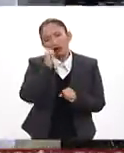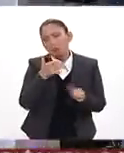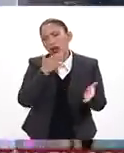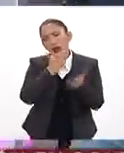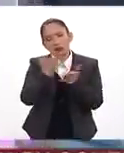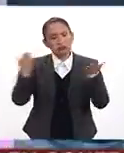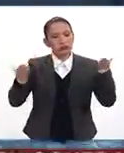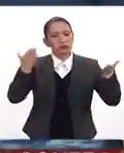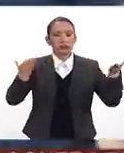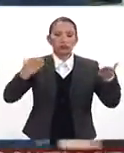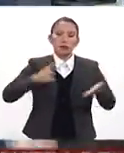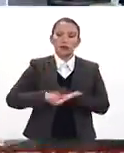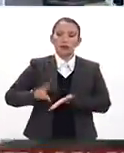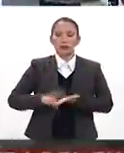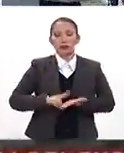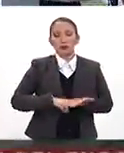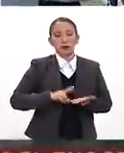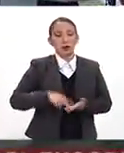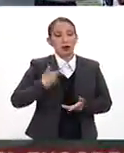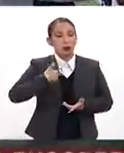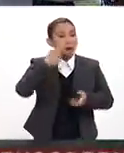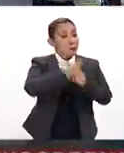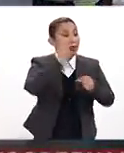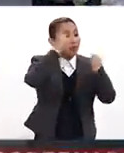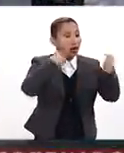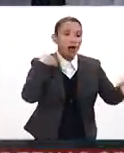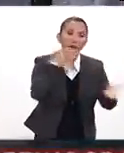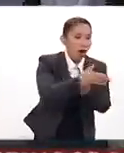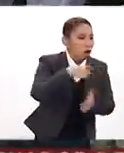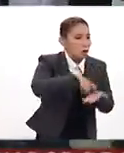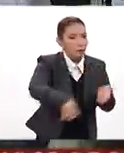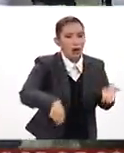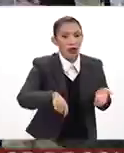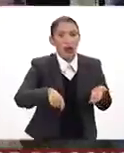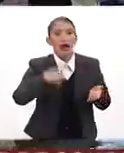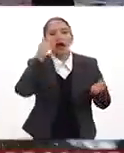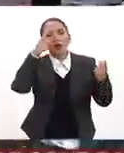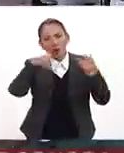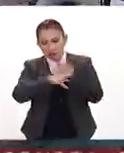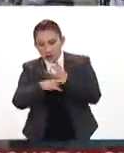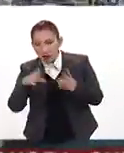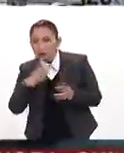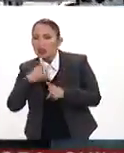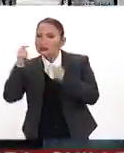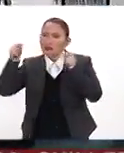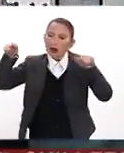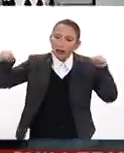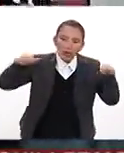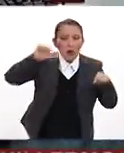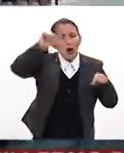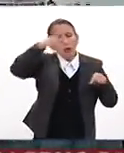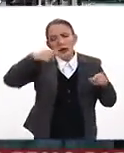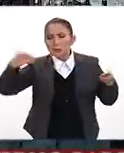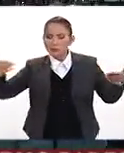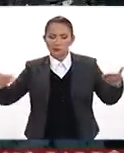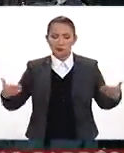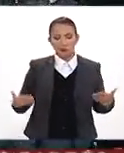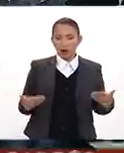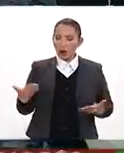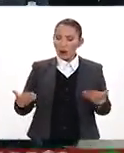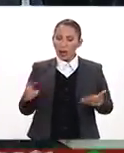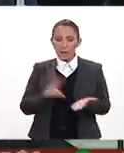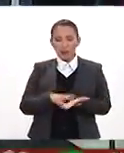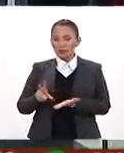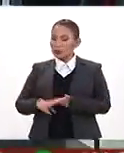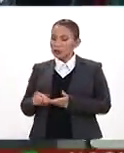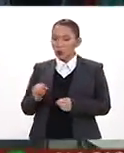comparar opciones. decir, no comprar en la primera tienda. Incluso aunque compremos algunas cosas en una tienda y otras en otra, siempre comparar cuál